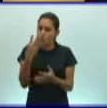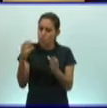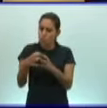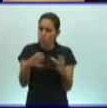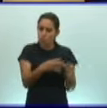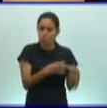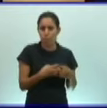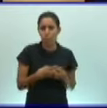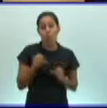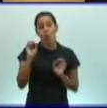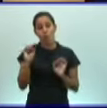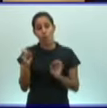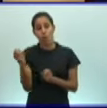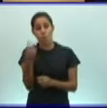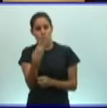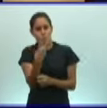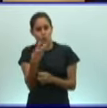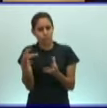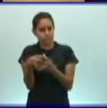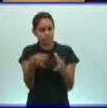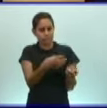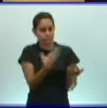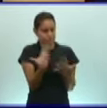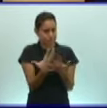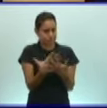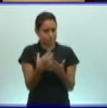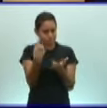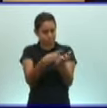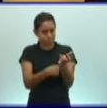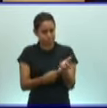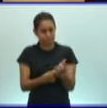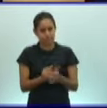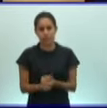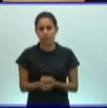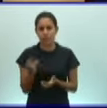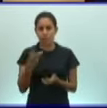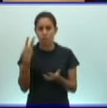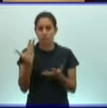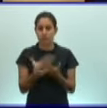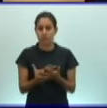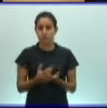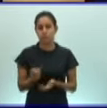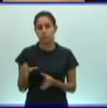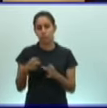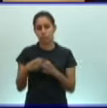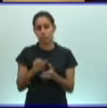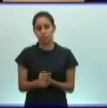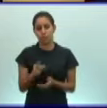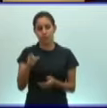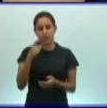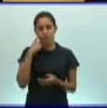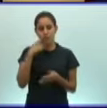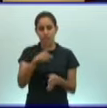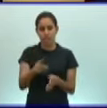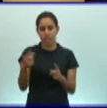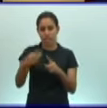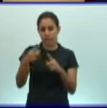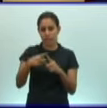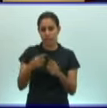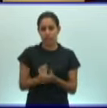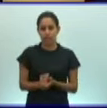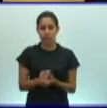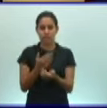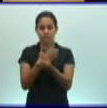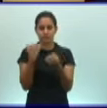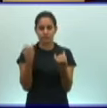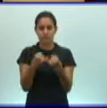o tres a partir de los criterios comparativos. Por tanto, estamos en condiciones de orientarle el estudio independiente